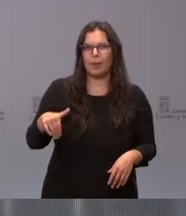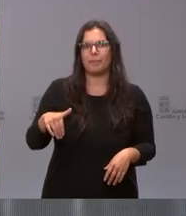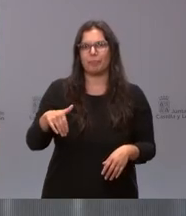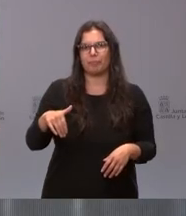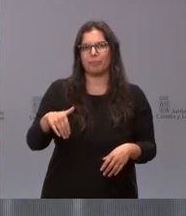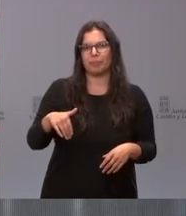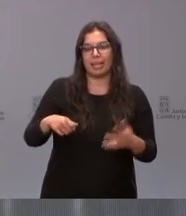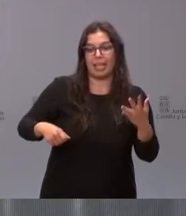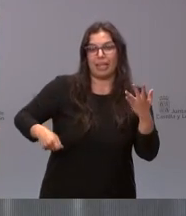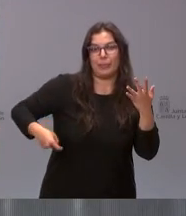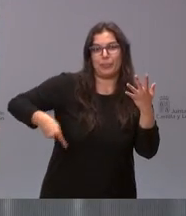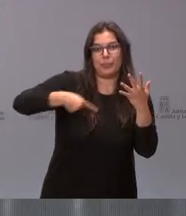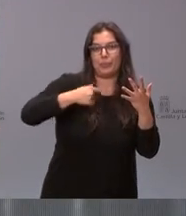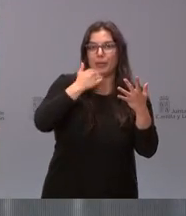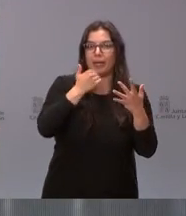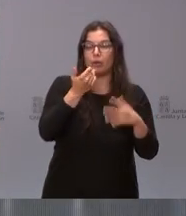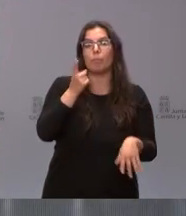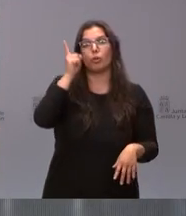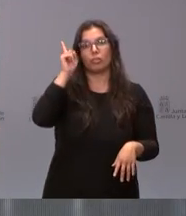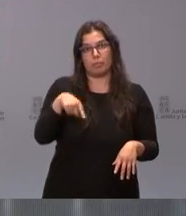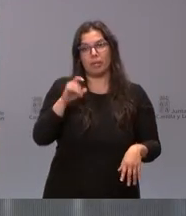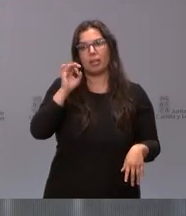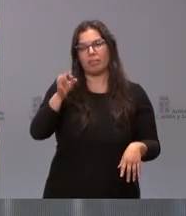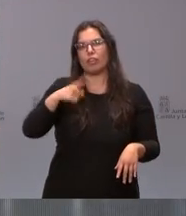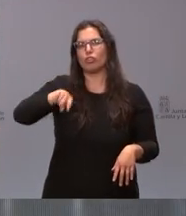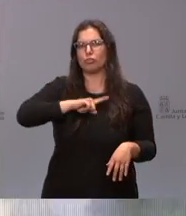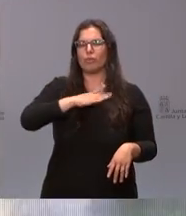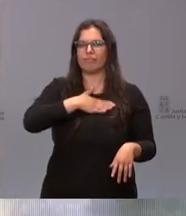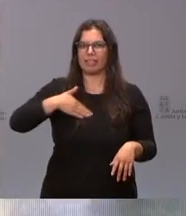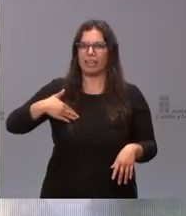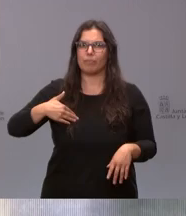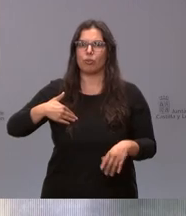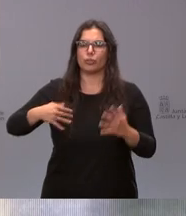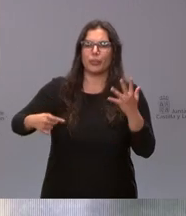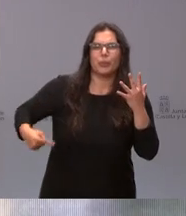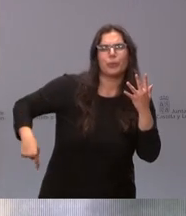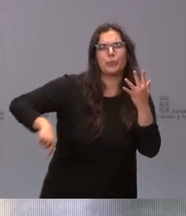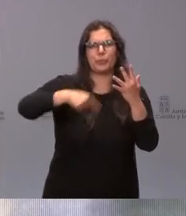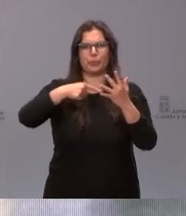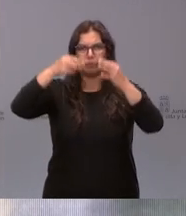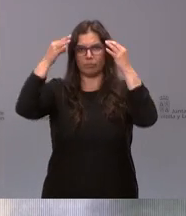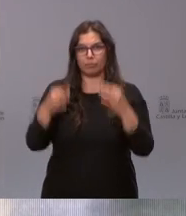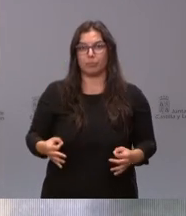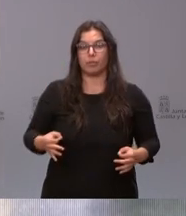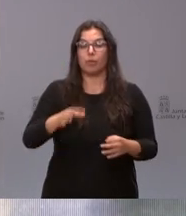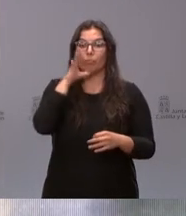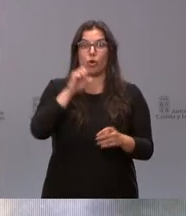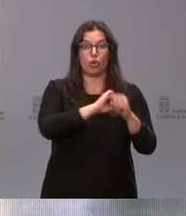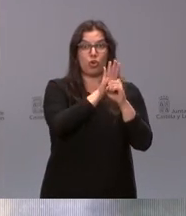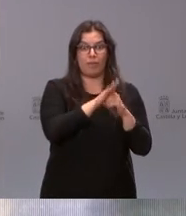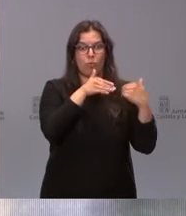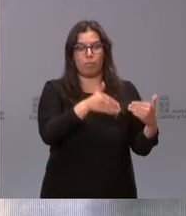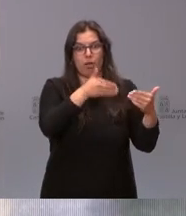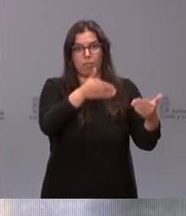reduciendo las listas de espera pero no es menos cierto que lo que queremos es reducir el impacto de la pandemia del